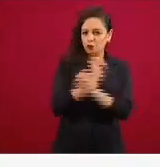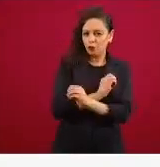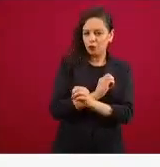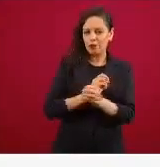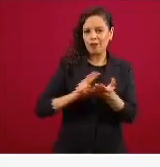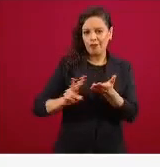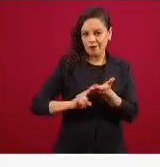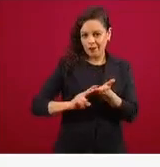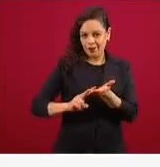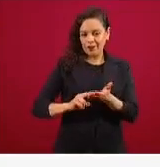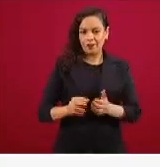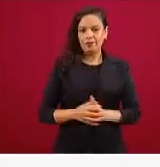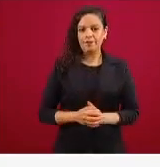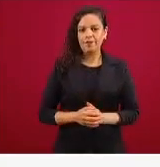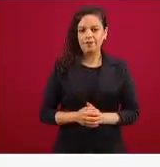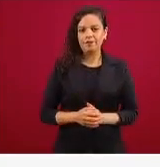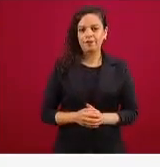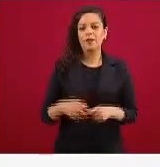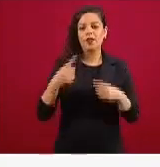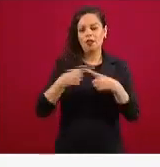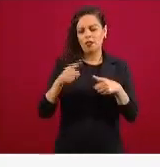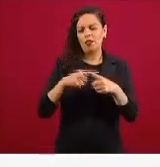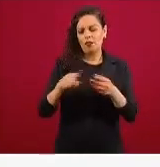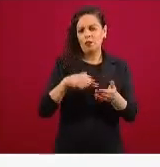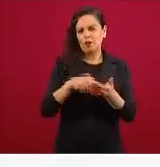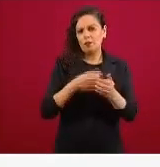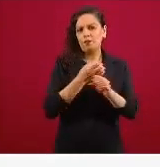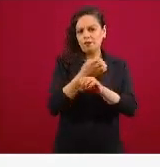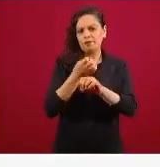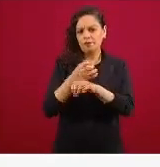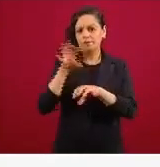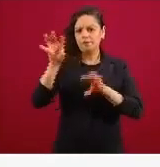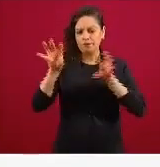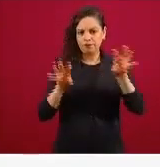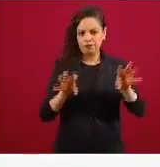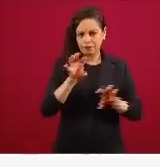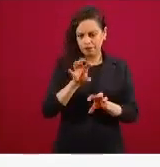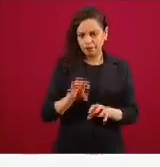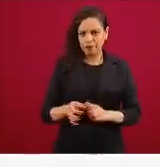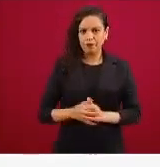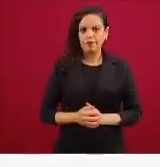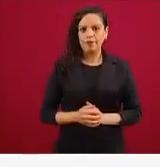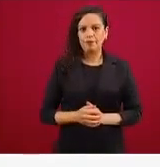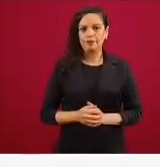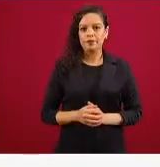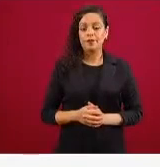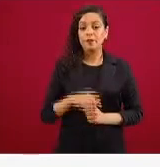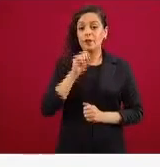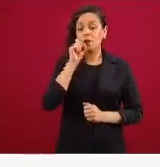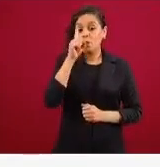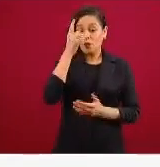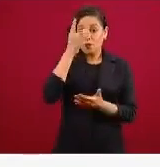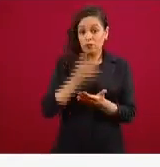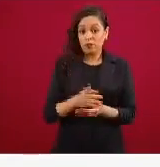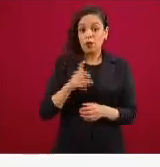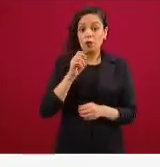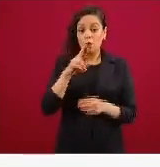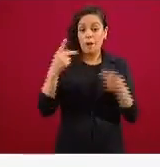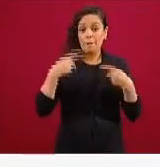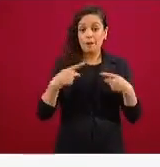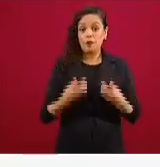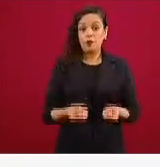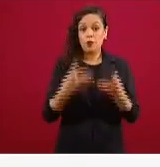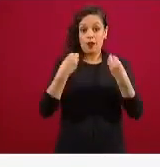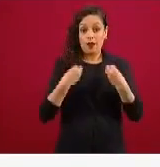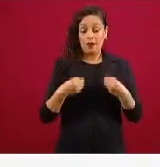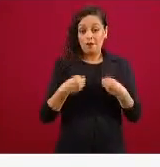las distintas regiones. No es solamente por su población, sino que el Valle de